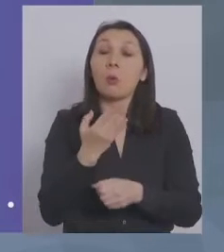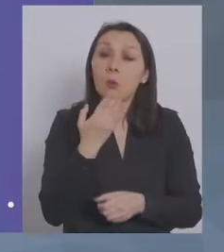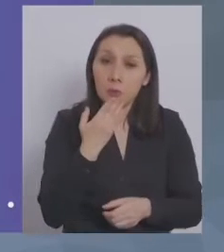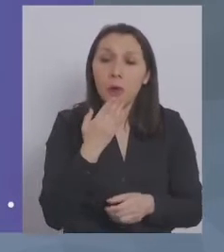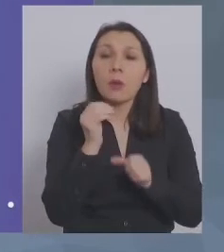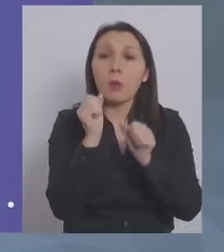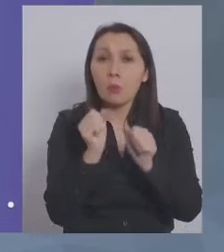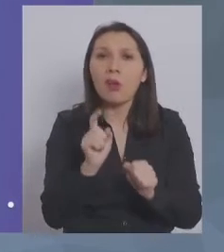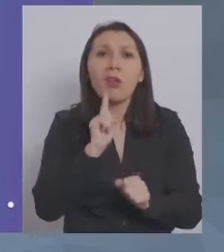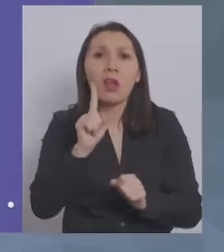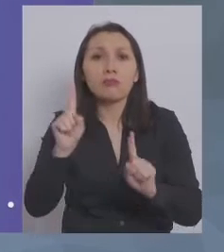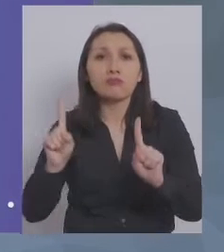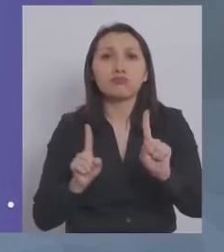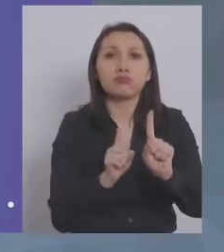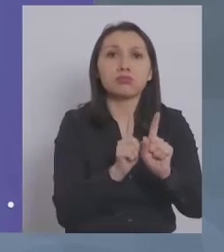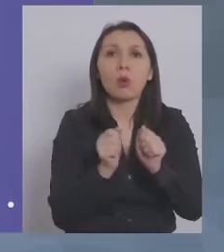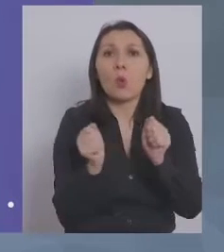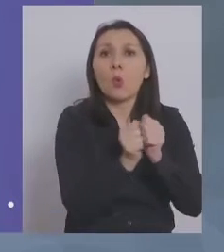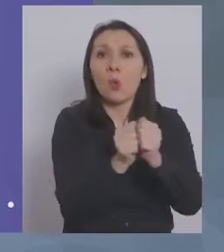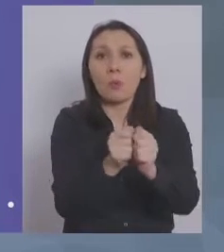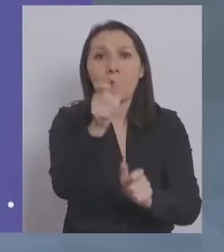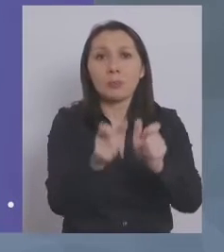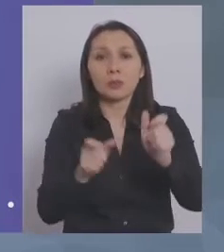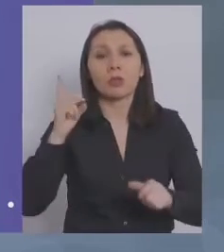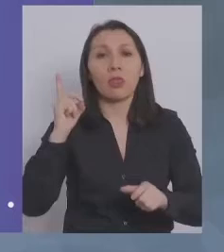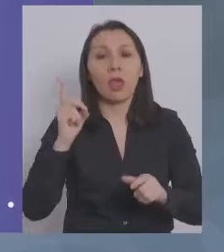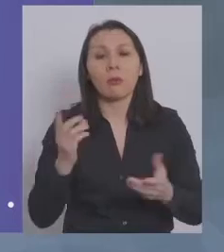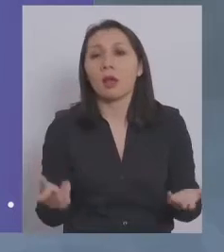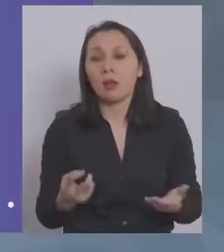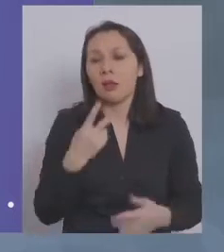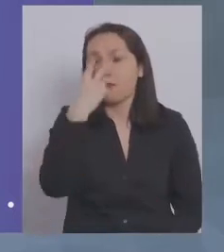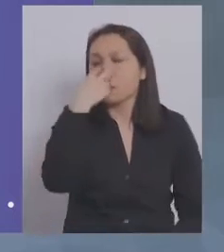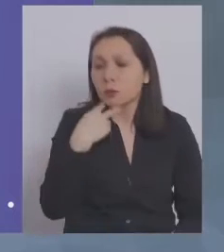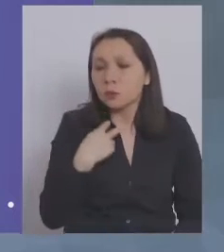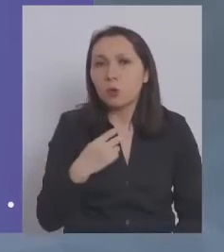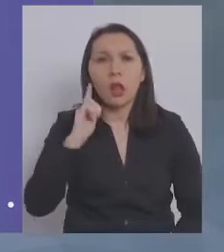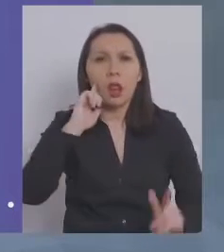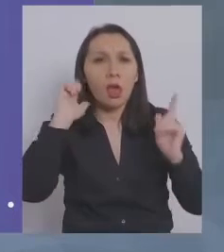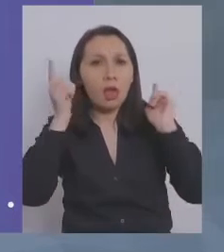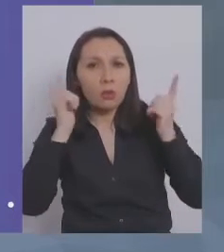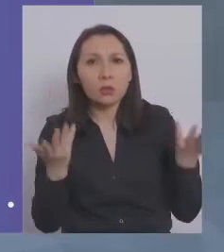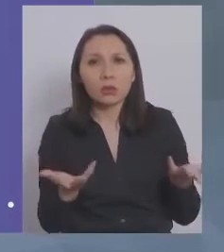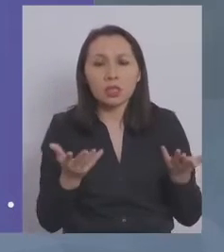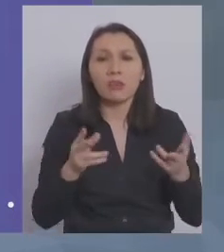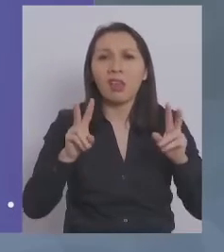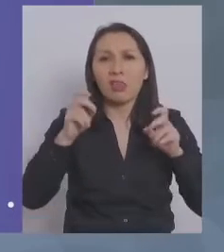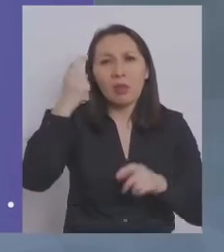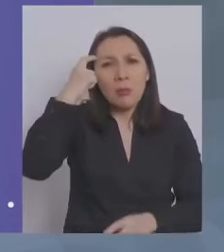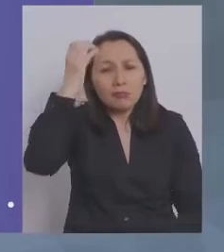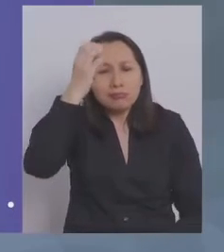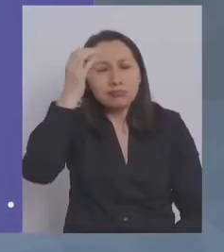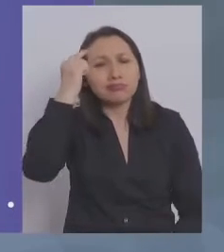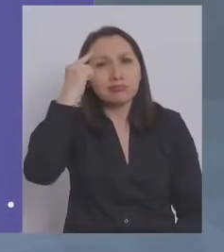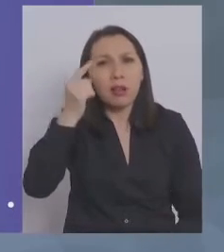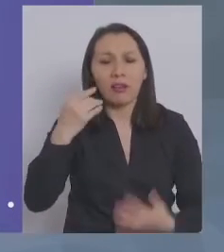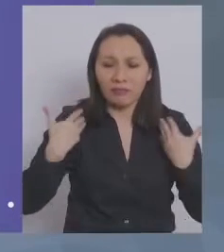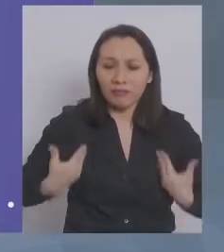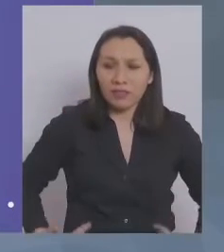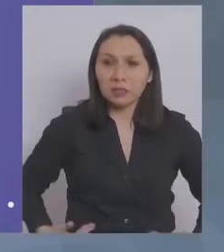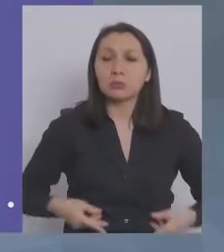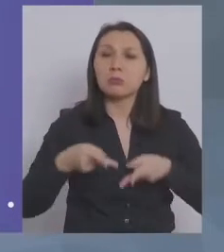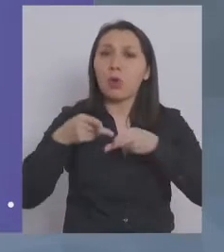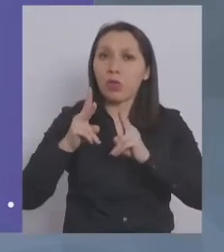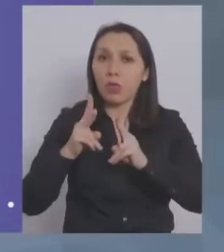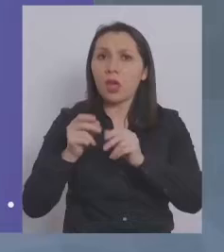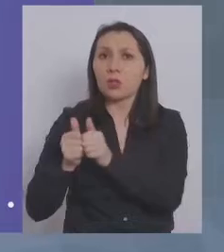también para las personas con discapacidad. Discapacidad visual, auditiva, cognitiva, física. Tienen